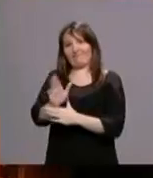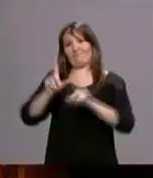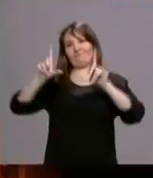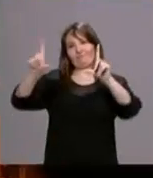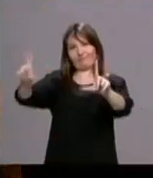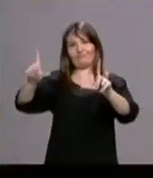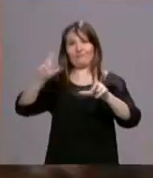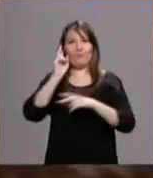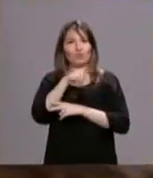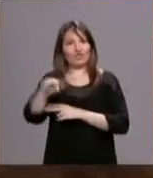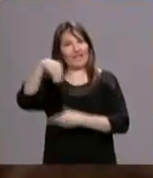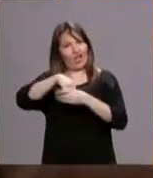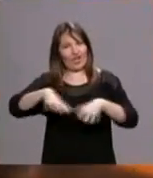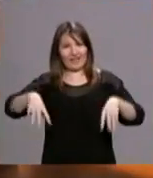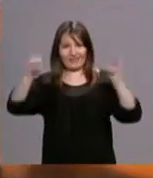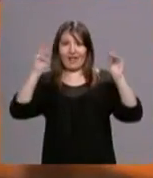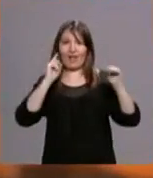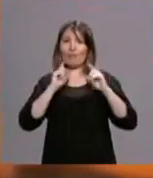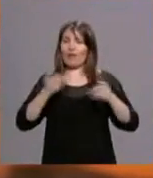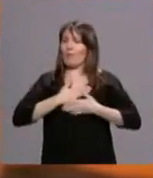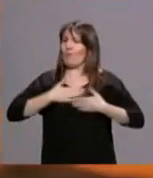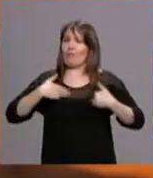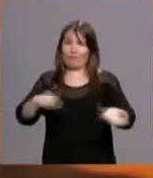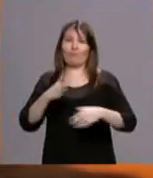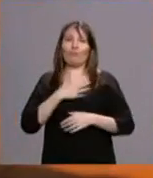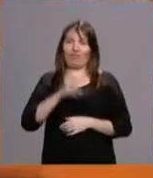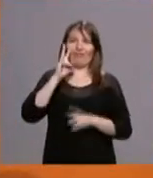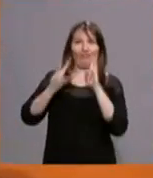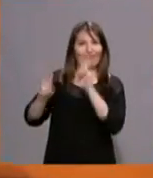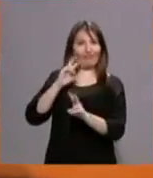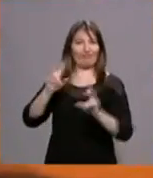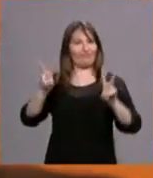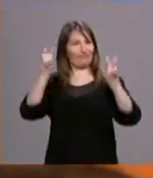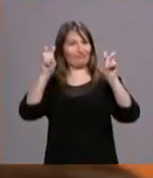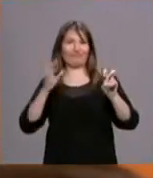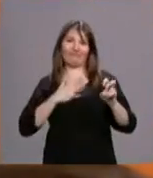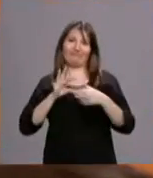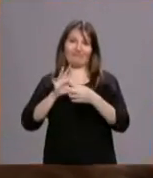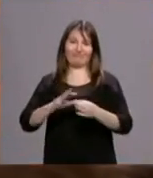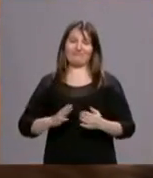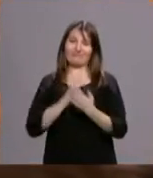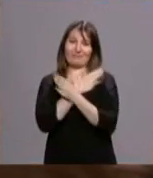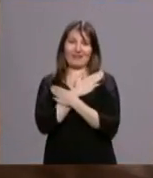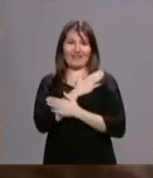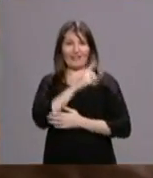de la Almudena, para que todos los visitantes puedan contemplar una nueva imagen de la patrona del pueblo de Madrid.